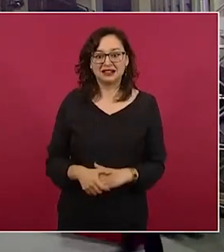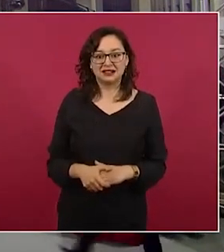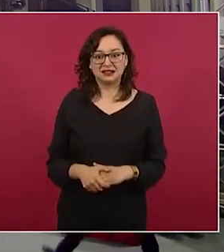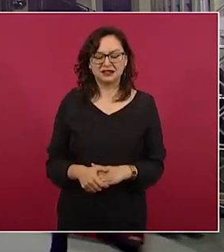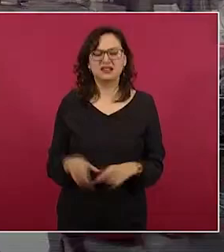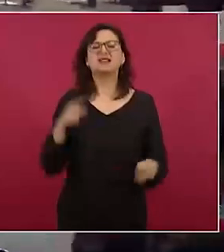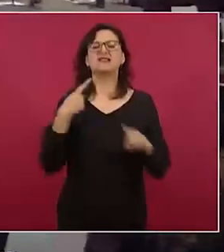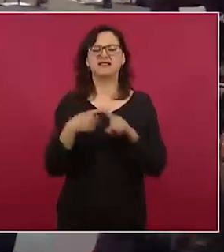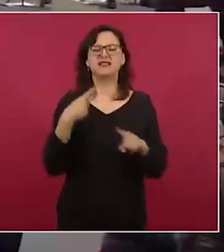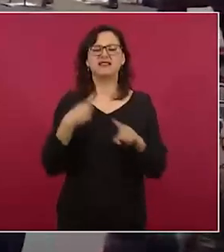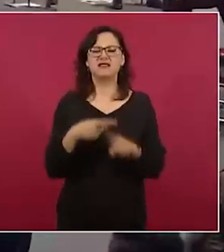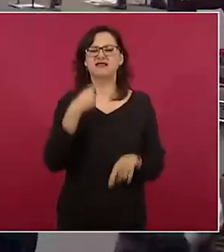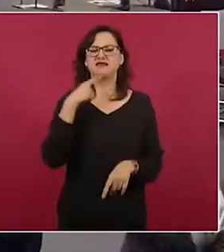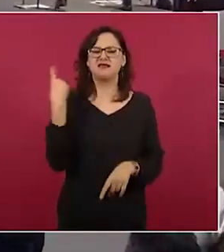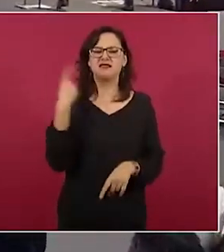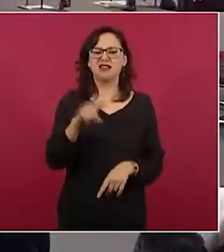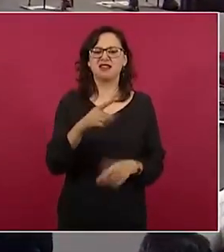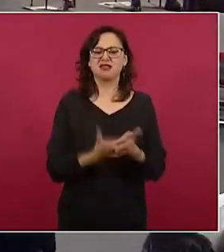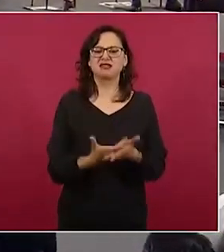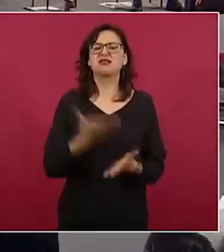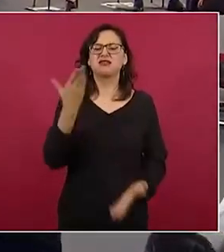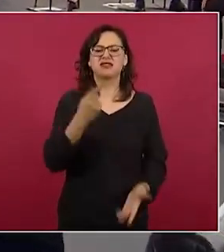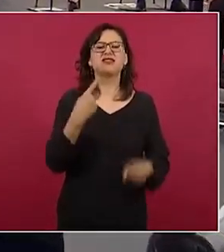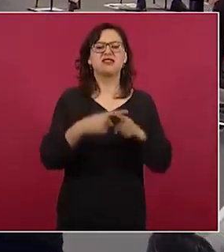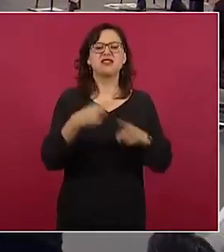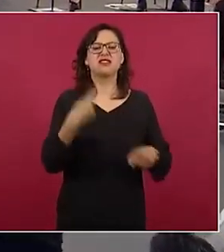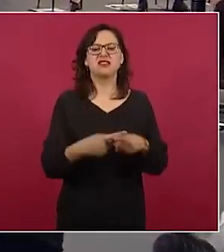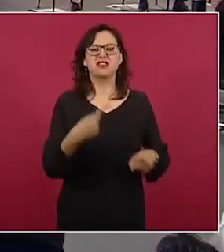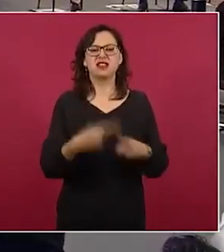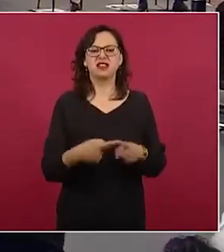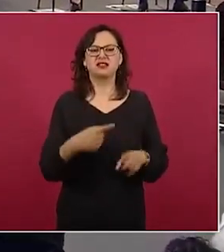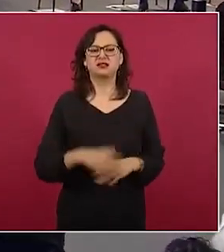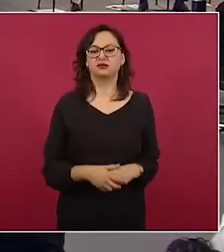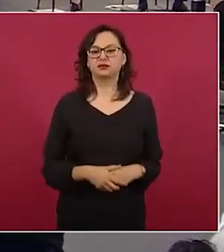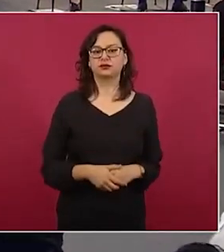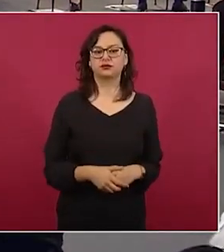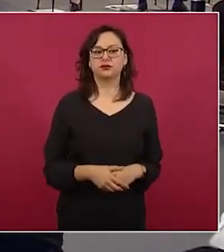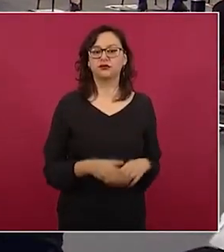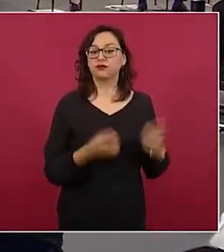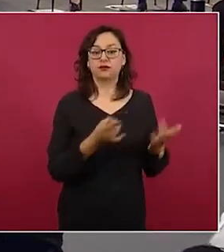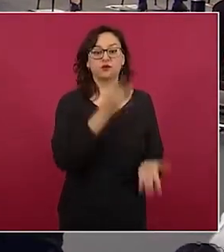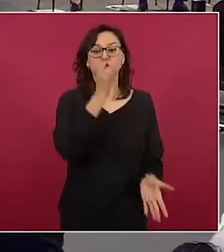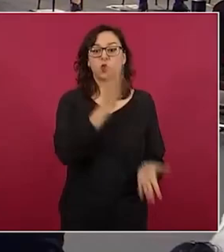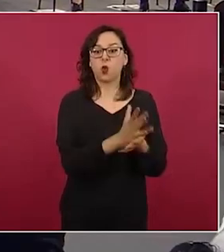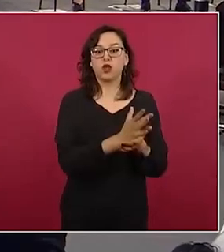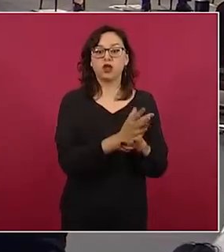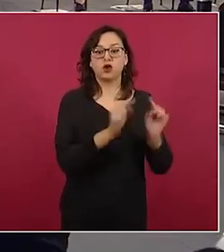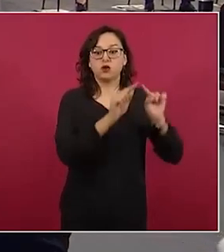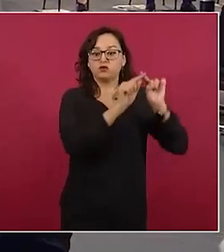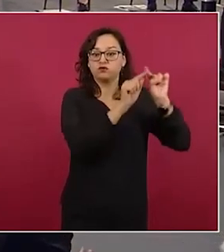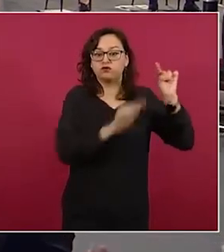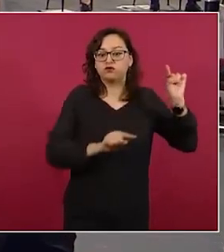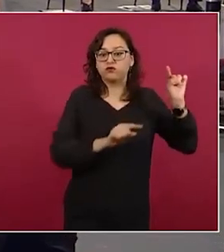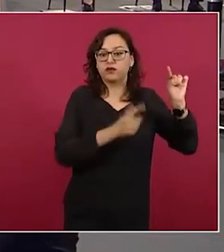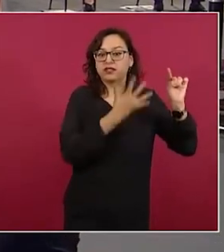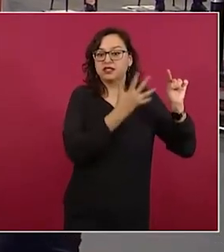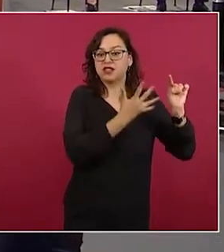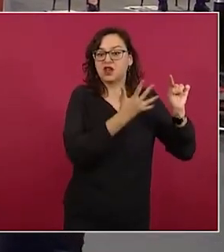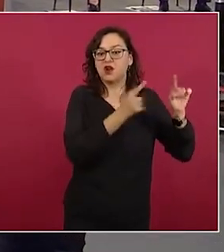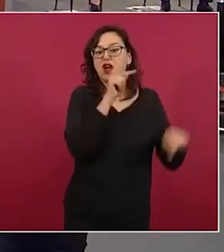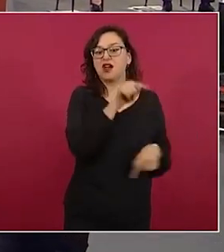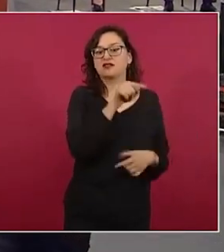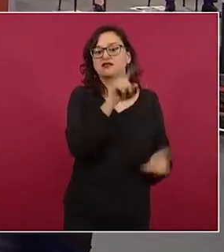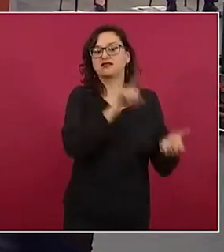¿Dónde está el dinero?